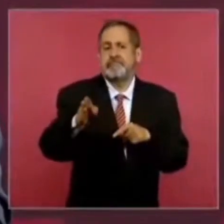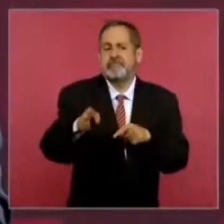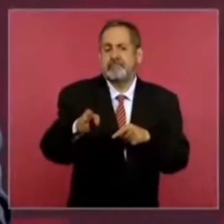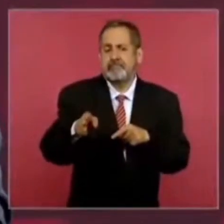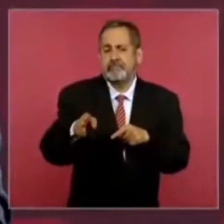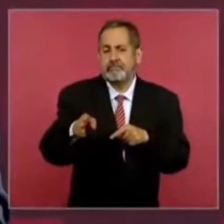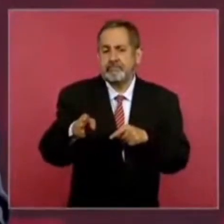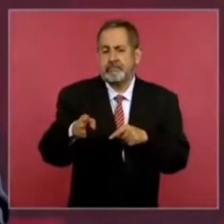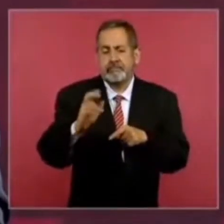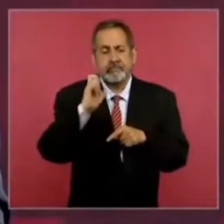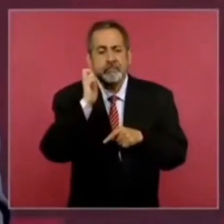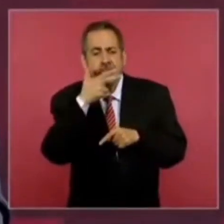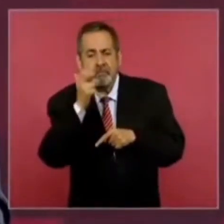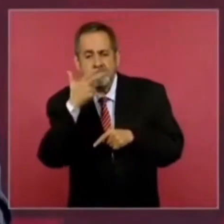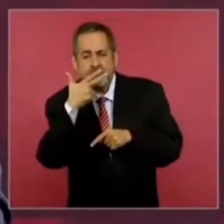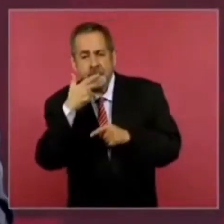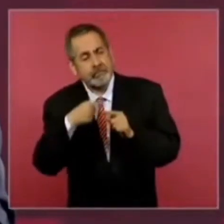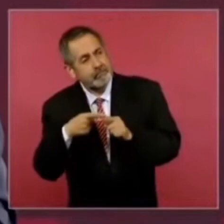Chihuahua